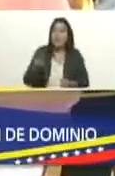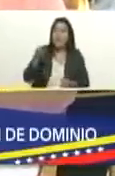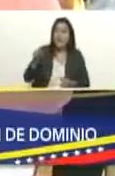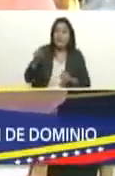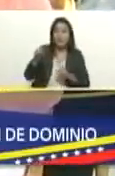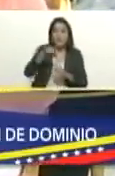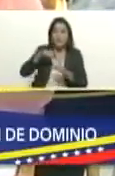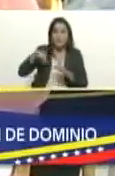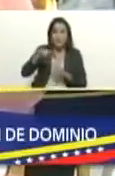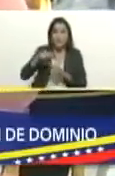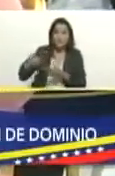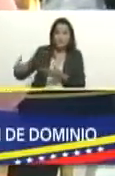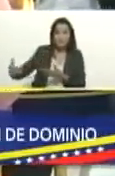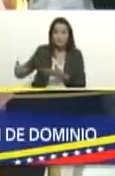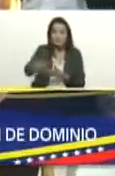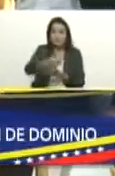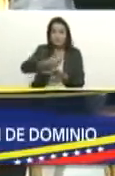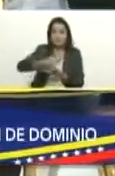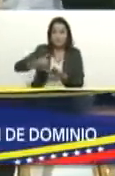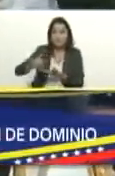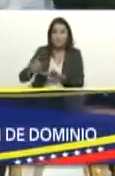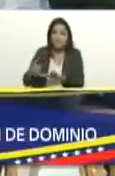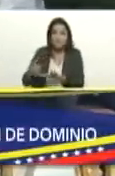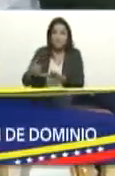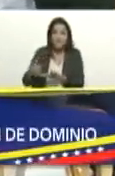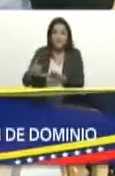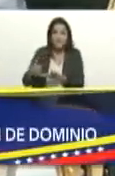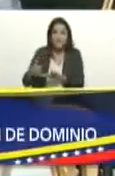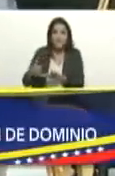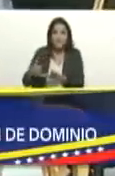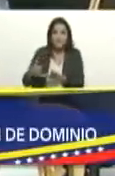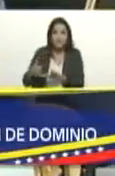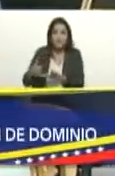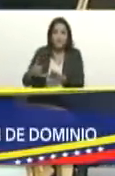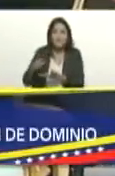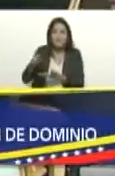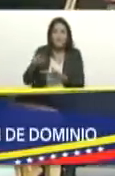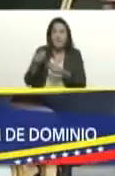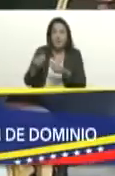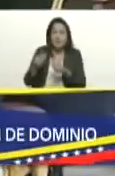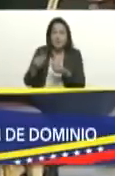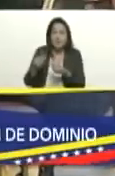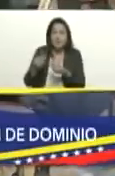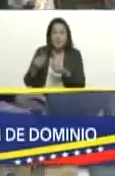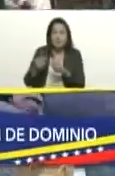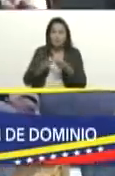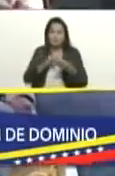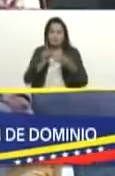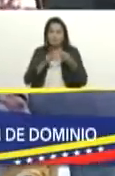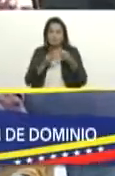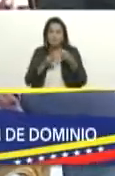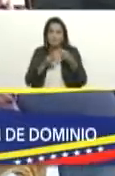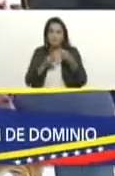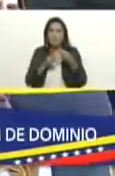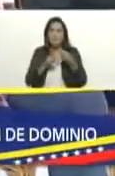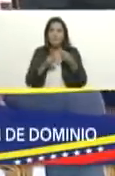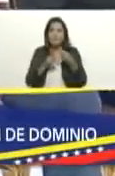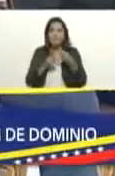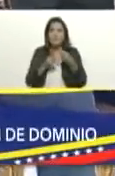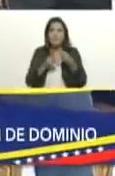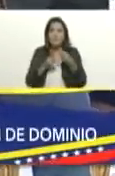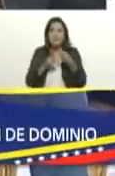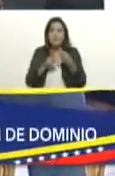los recursos obtenidos de su enajenación serán prioritariamente destinados a uno financiar el